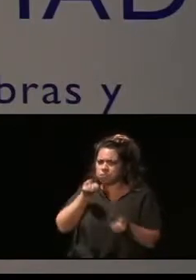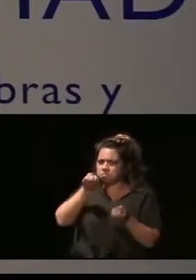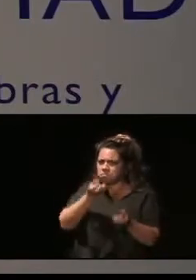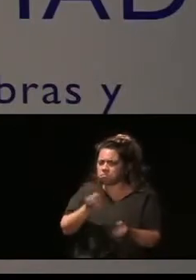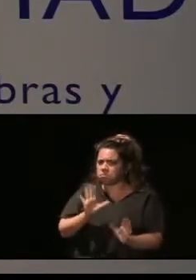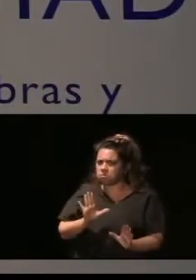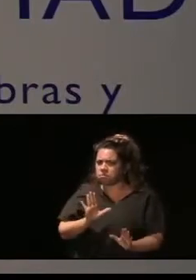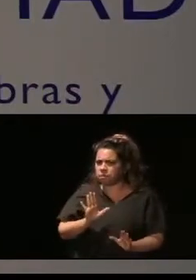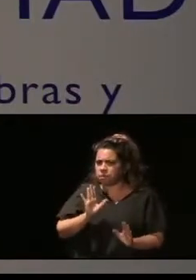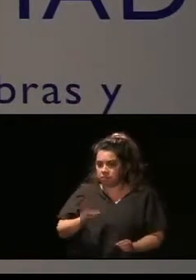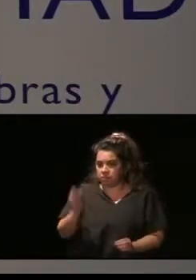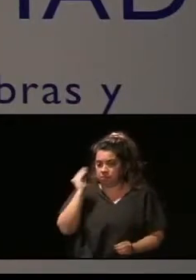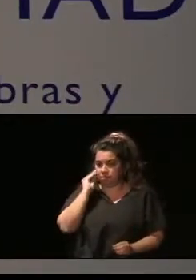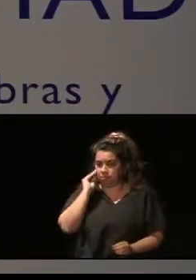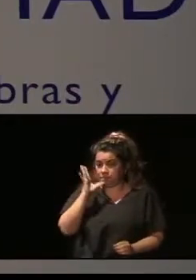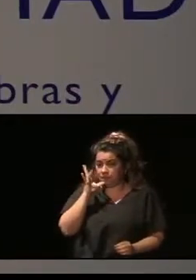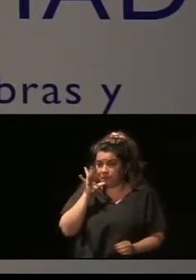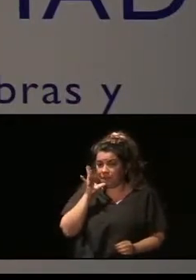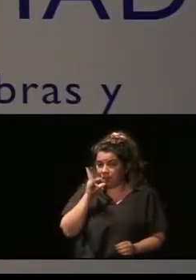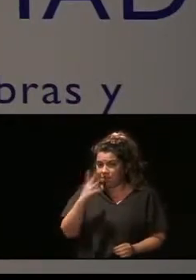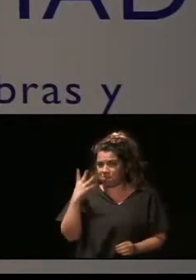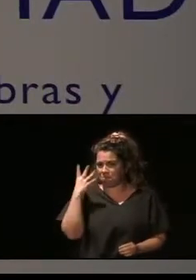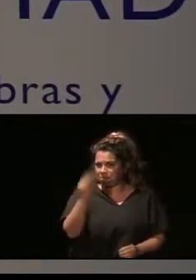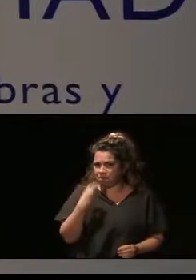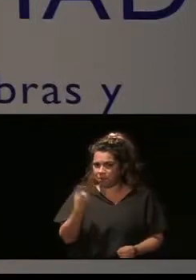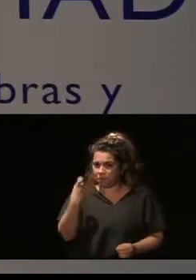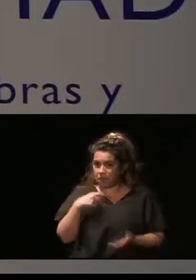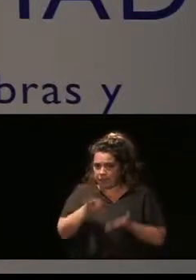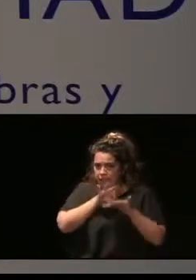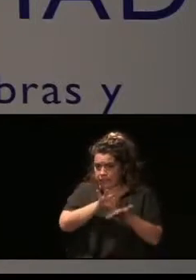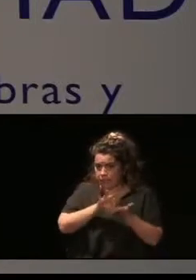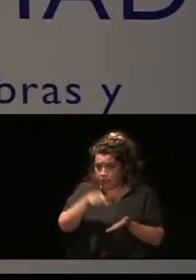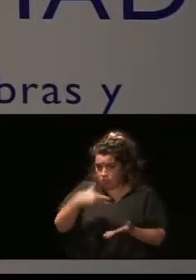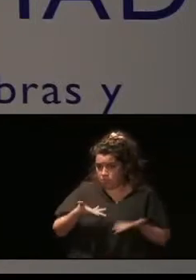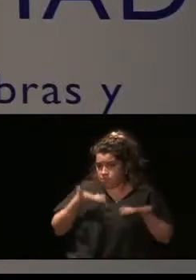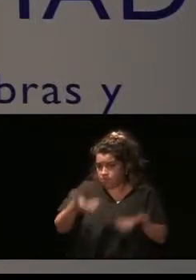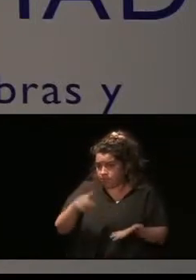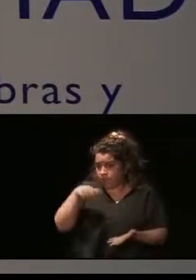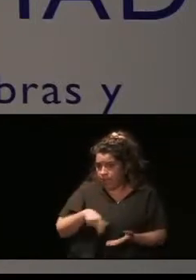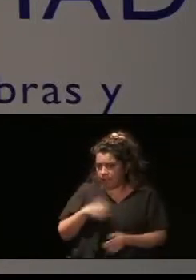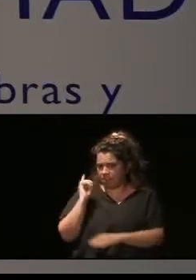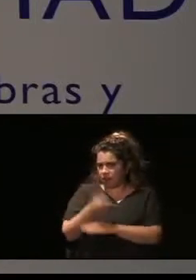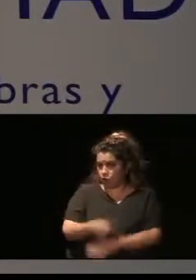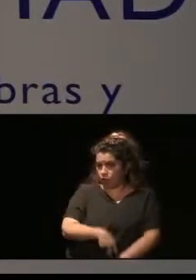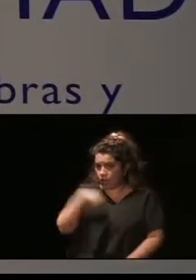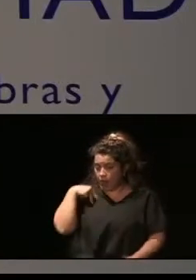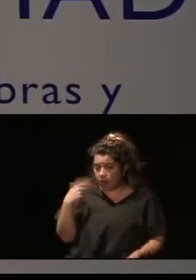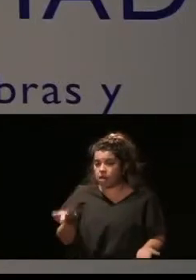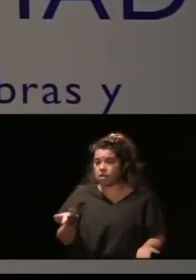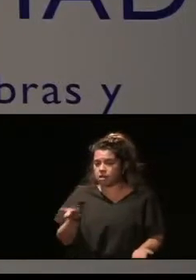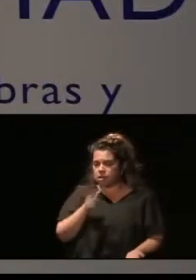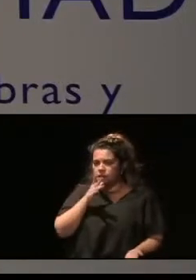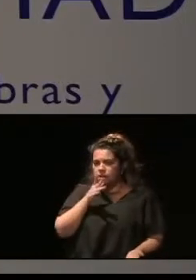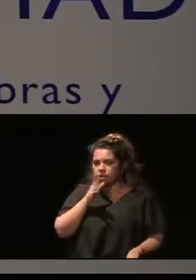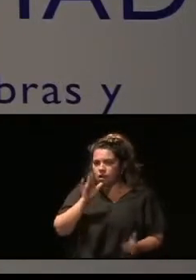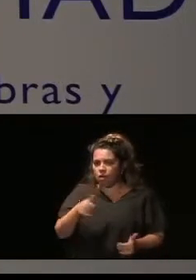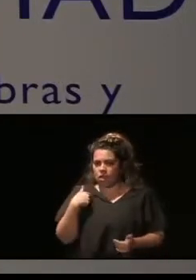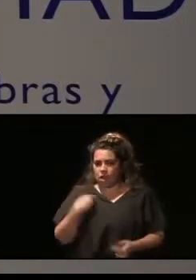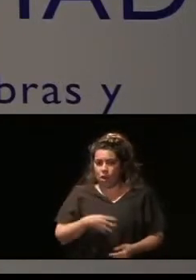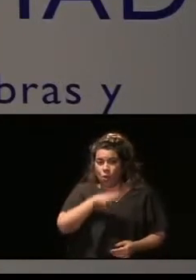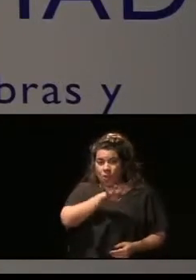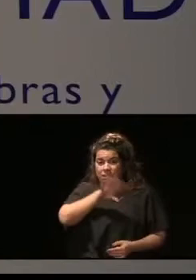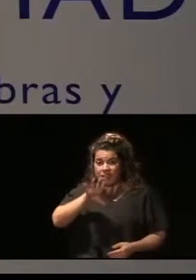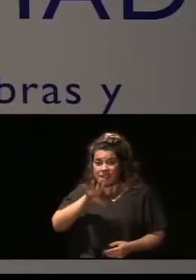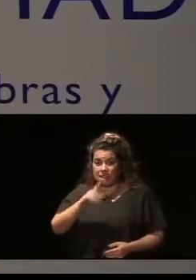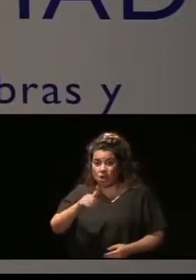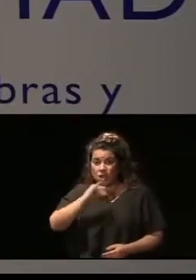se entiende la necesidad de tener este servicio en nuestra Dirección General, que, además, abarca más de 45 idiomas y, por